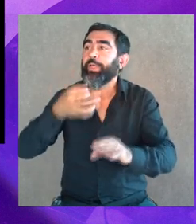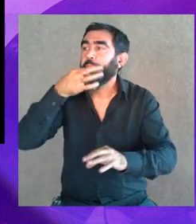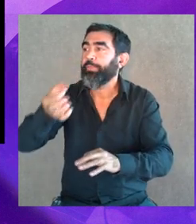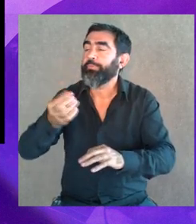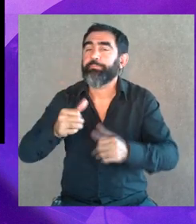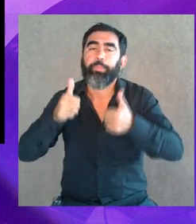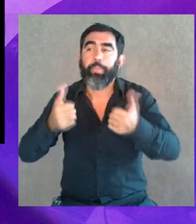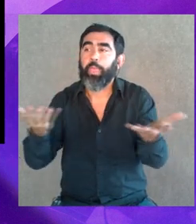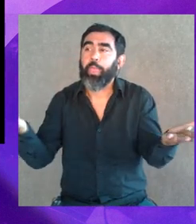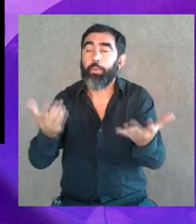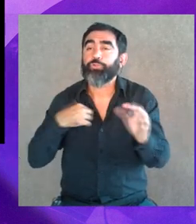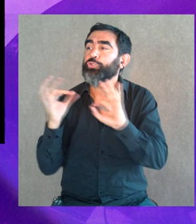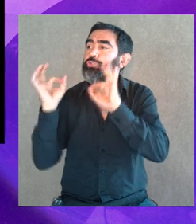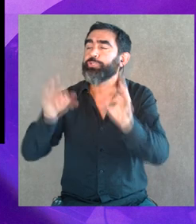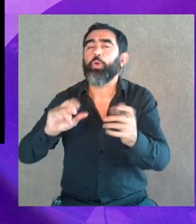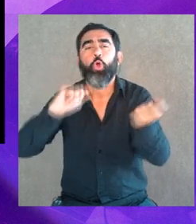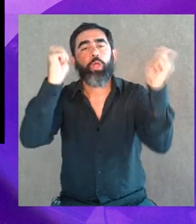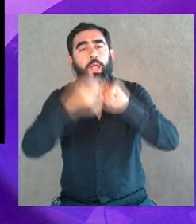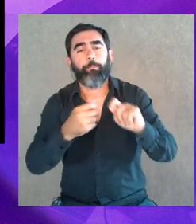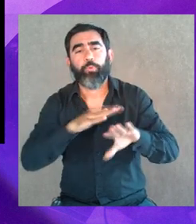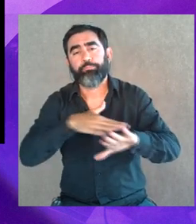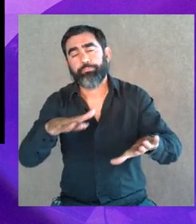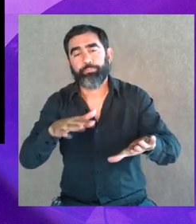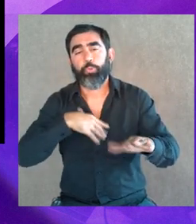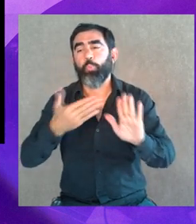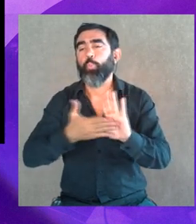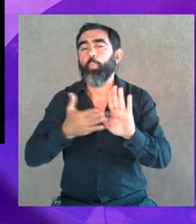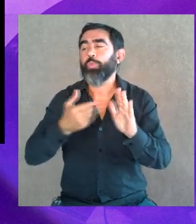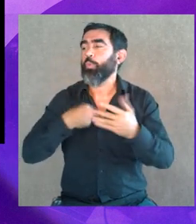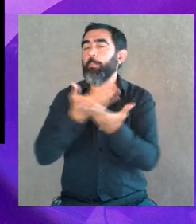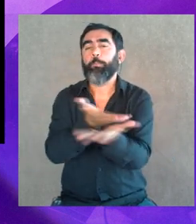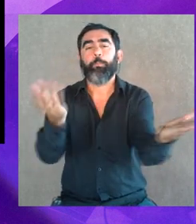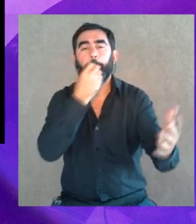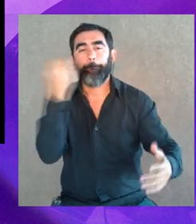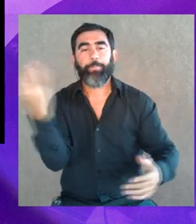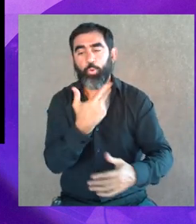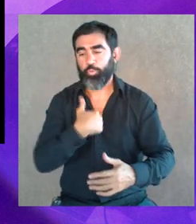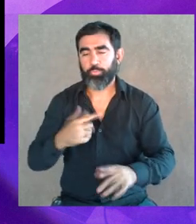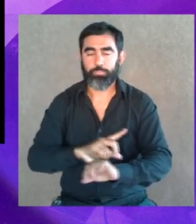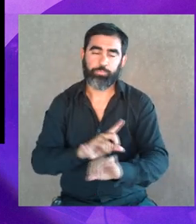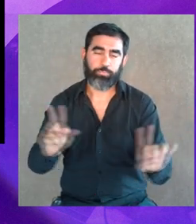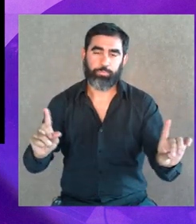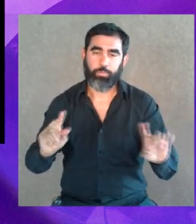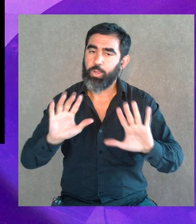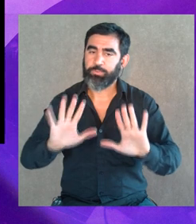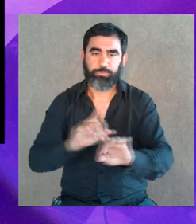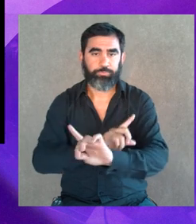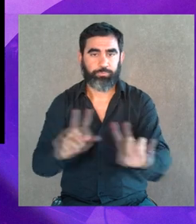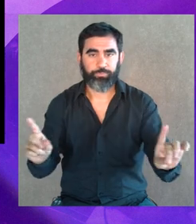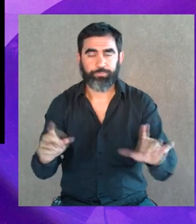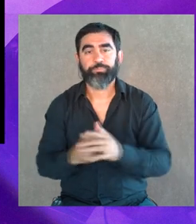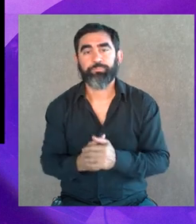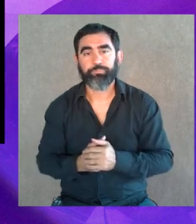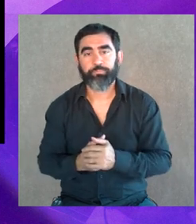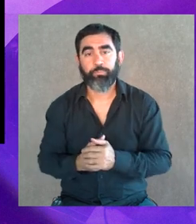decir ah bueno, ahora como viene yo voy a hacer otra cosa porque quiero demostrar que lo mío es mejor, eso no se puede hacer